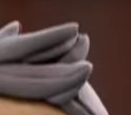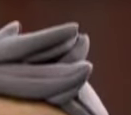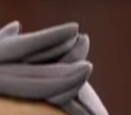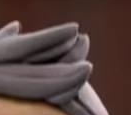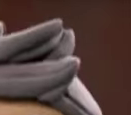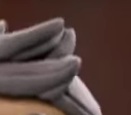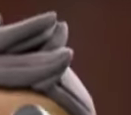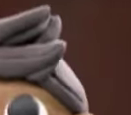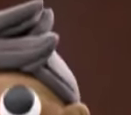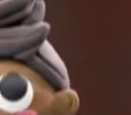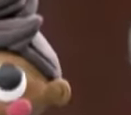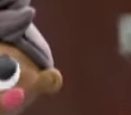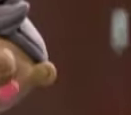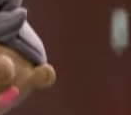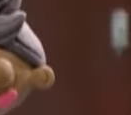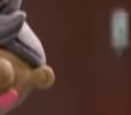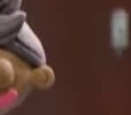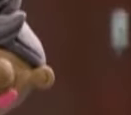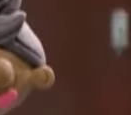hay...